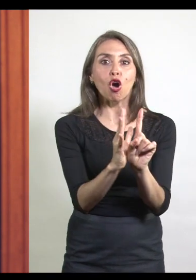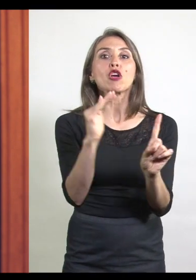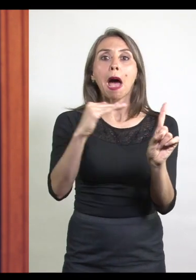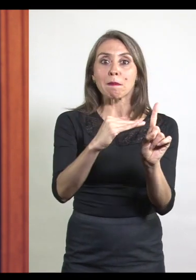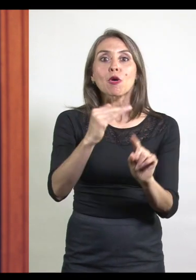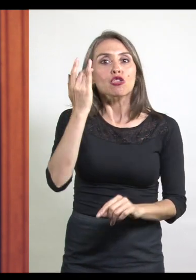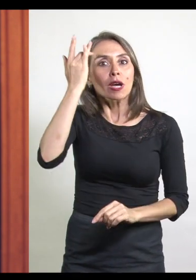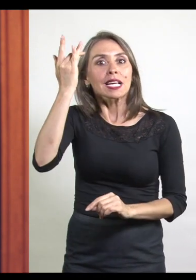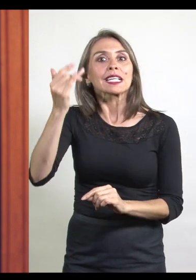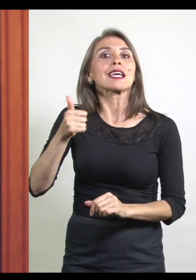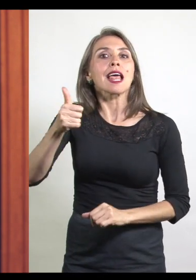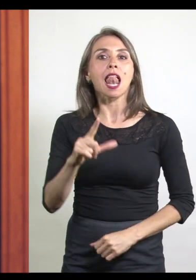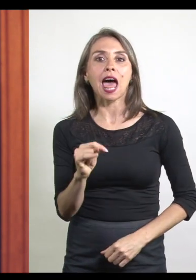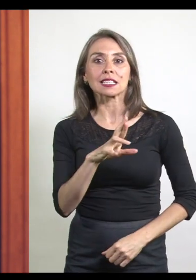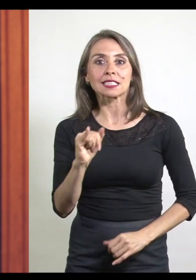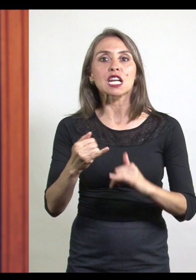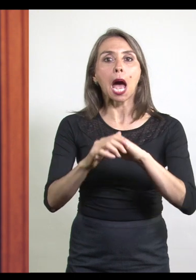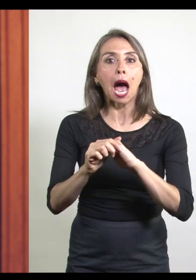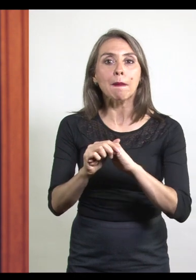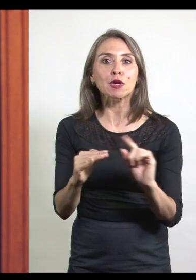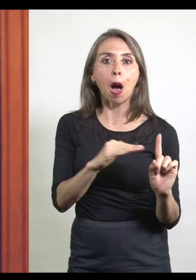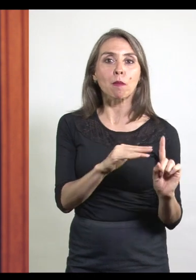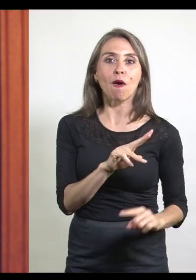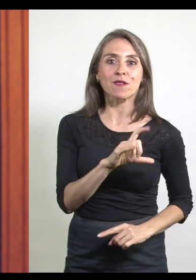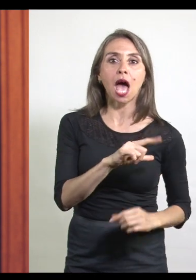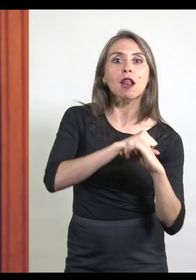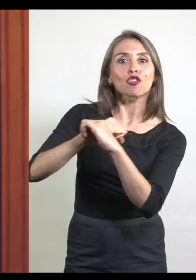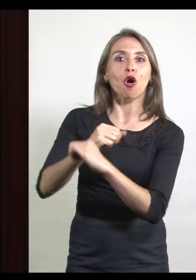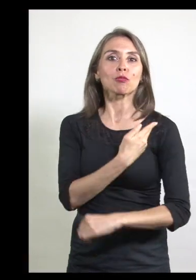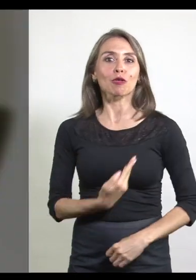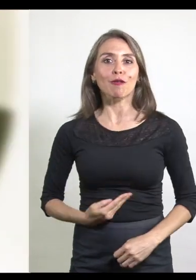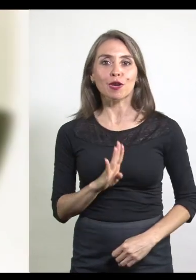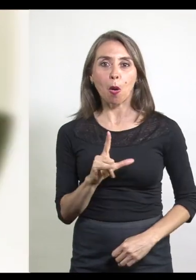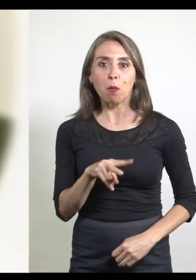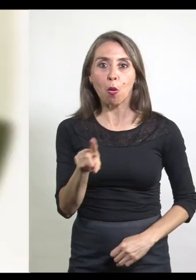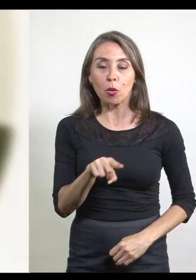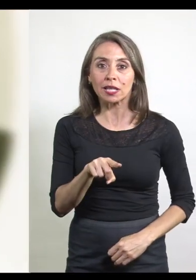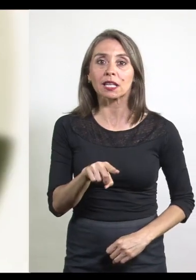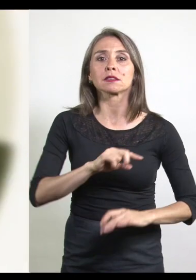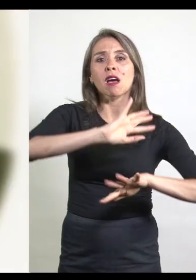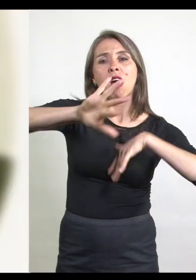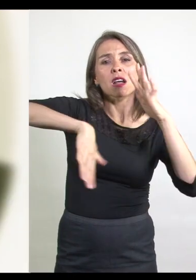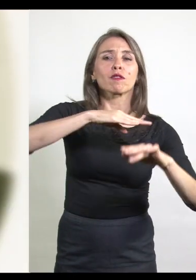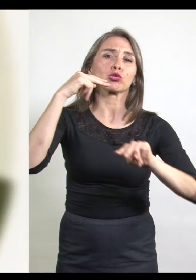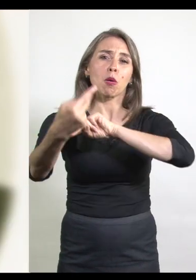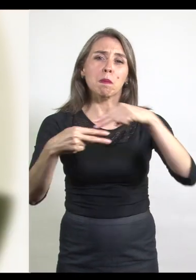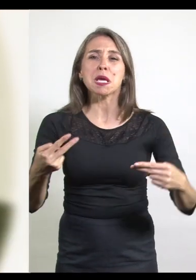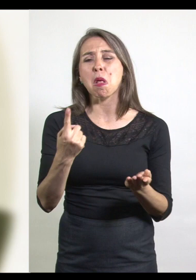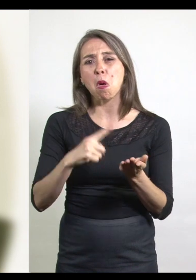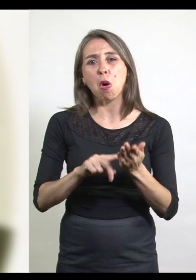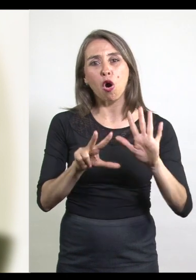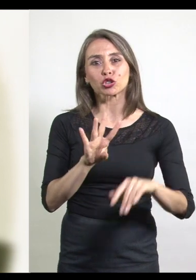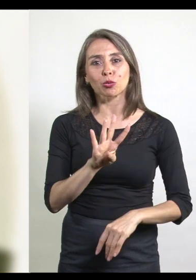Lastarria y amigos y partidarios de Vial quienes suponían al gobierno de Bulnes. La sangrienta revolución de 1891